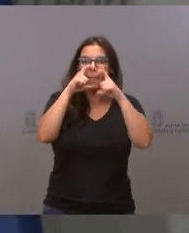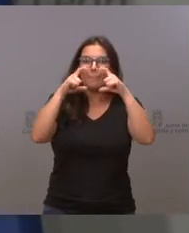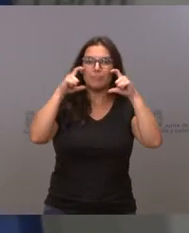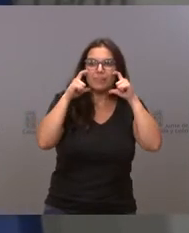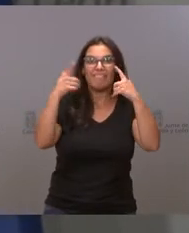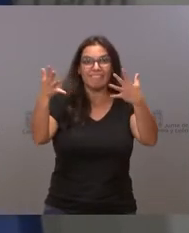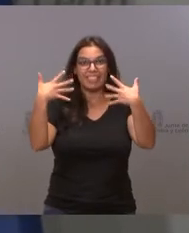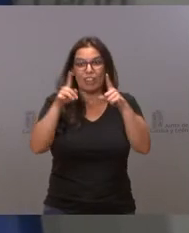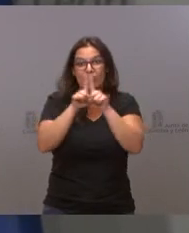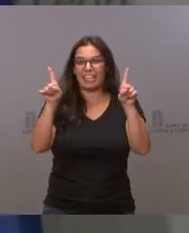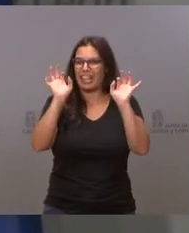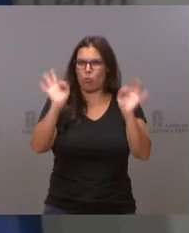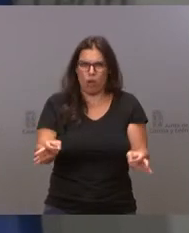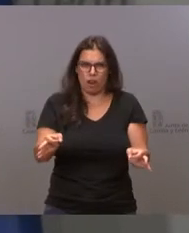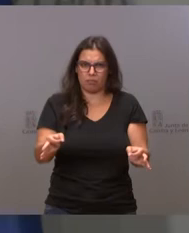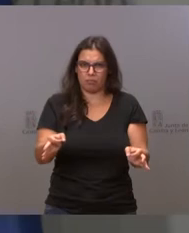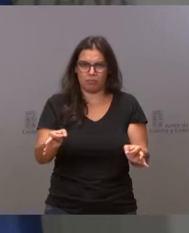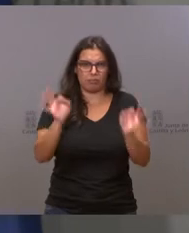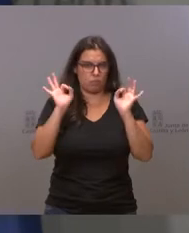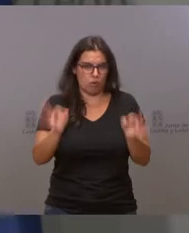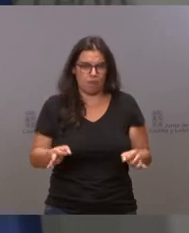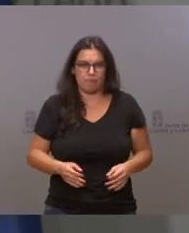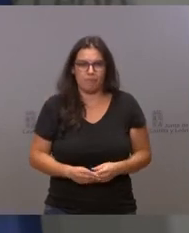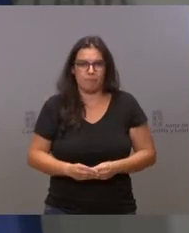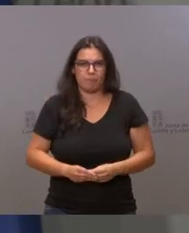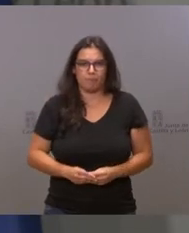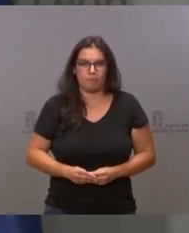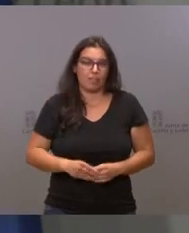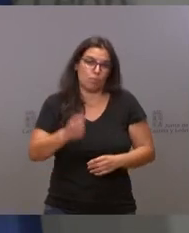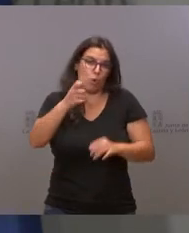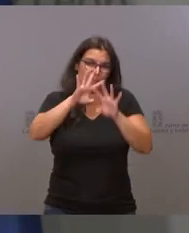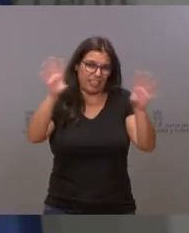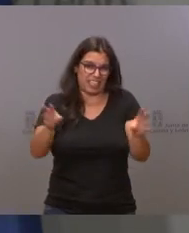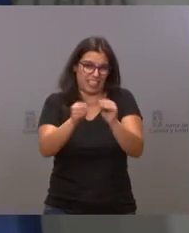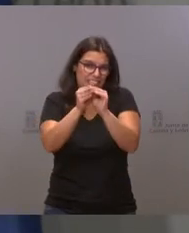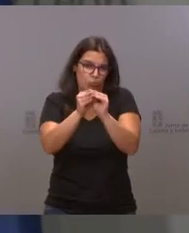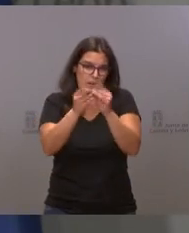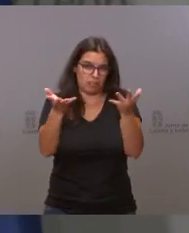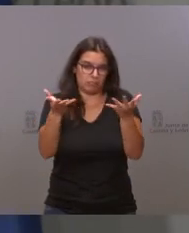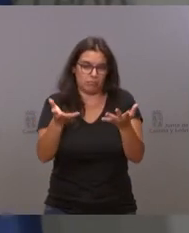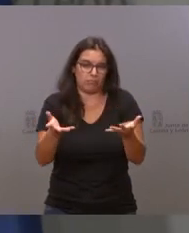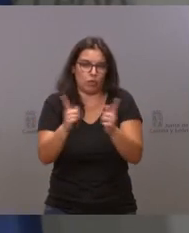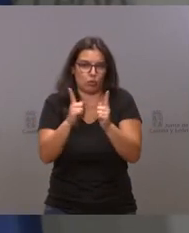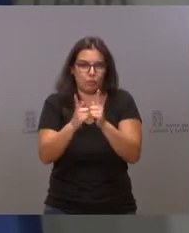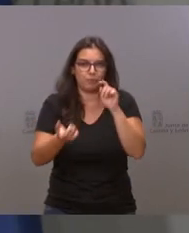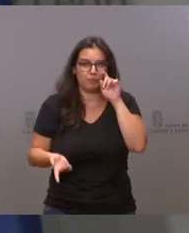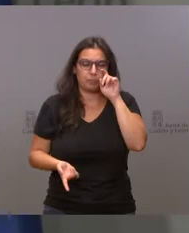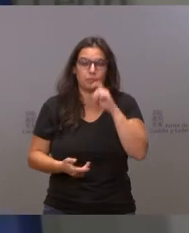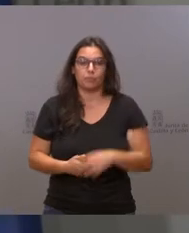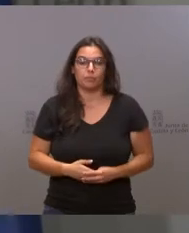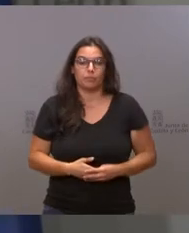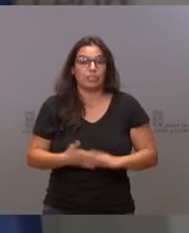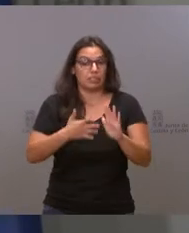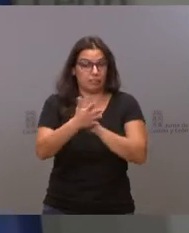distancia de seguridad del metro y medio. Eso por resumirlo en breve. Se mantiene,